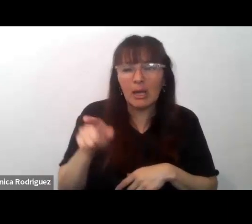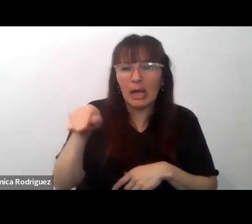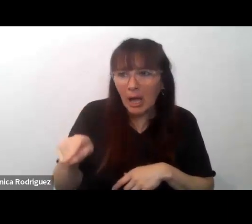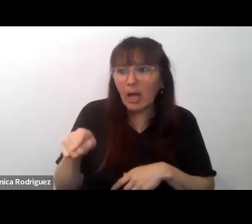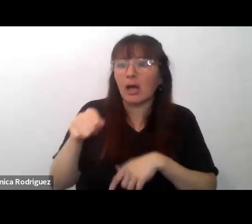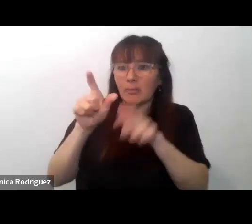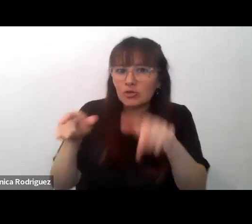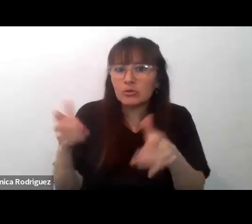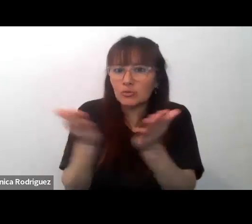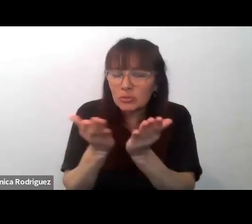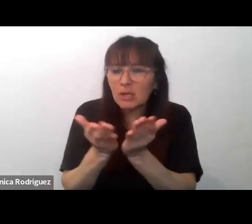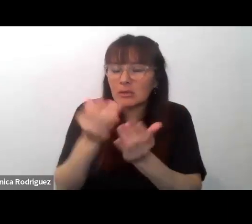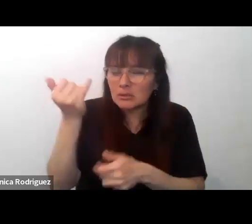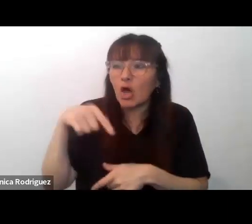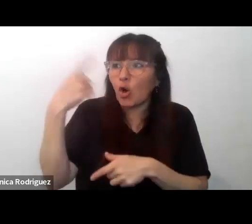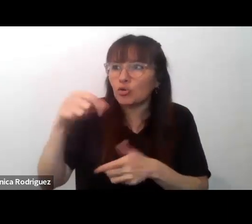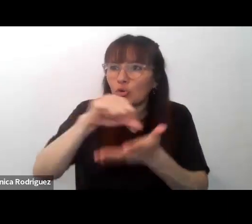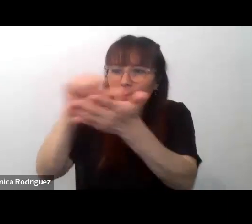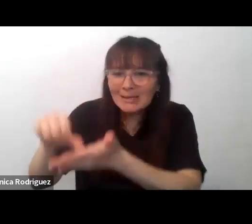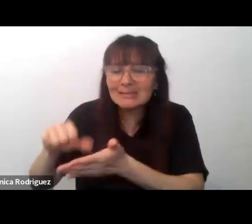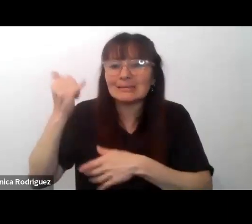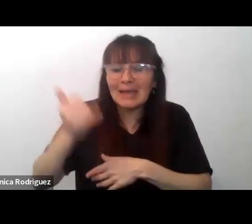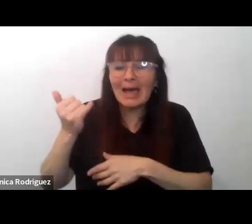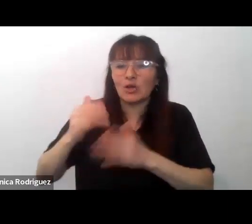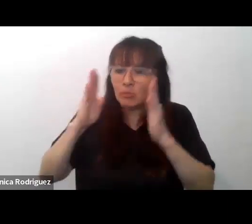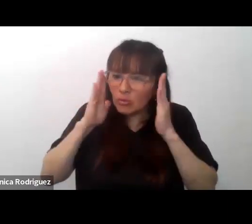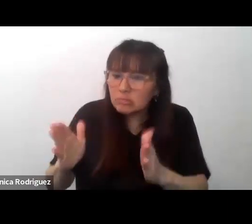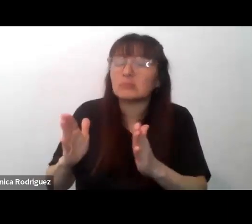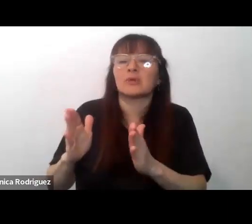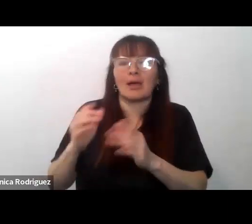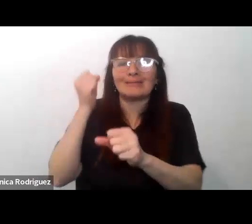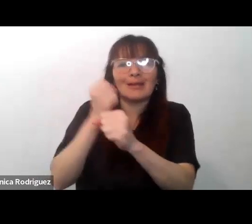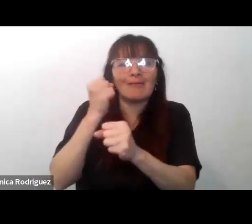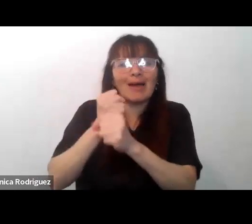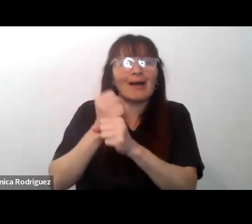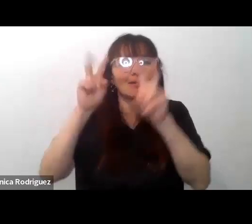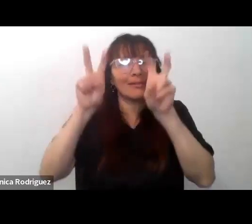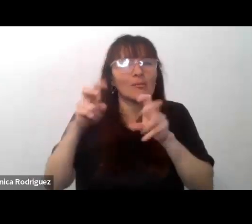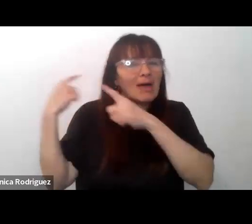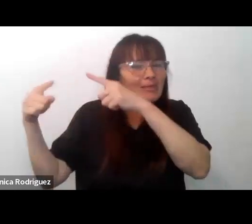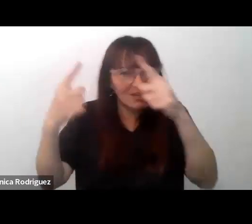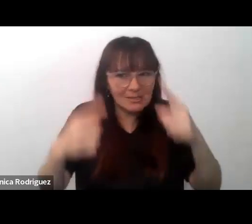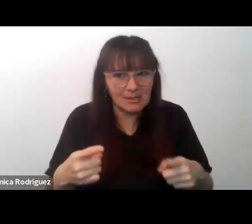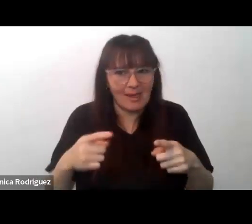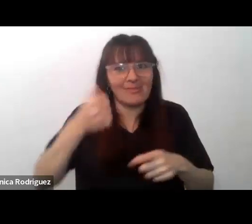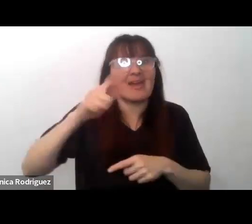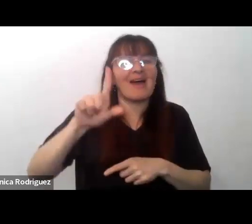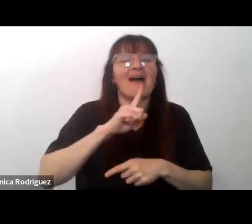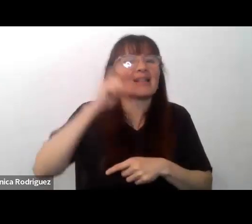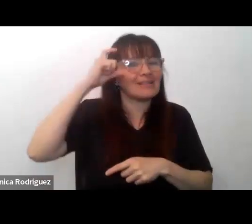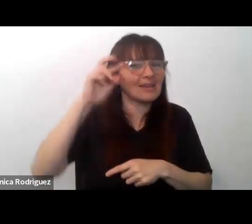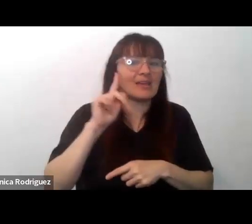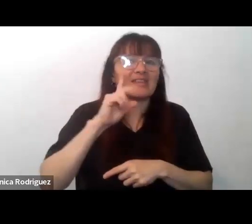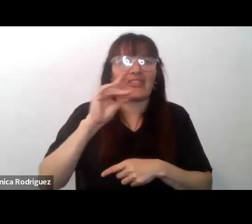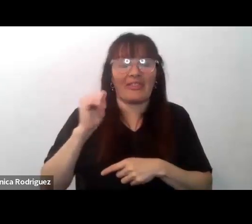una invitación para trabajar más aún la diversidad y la alteridad porque cuando tenemos